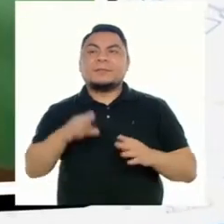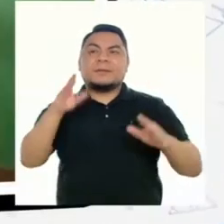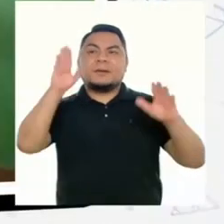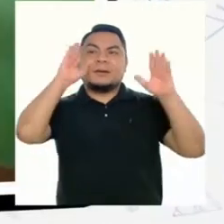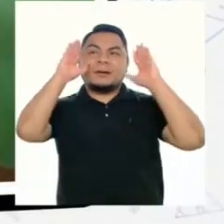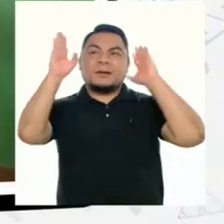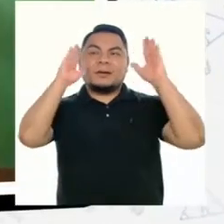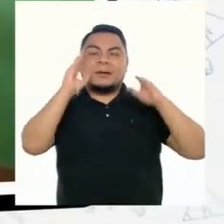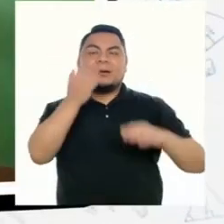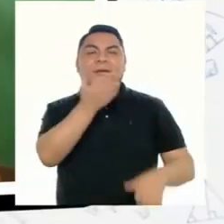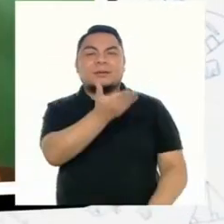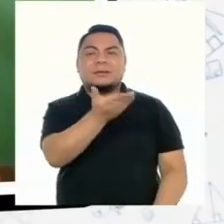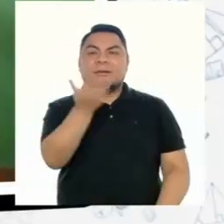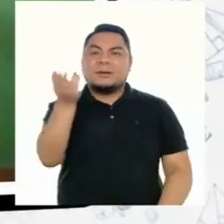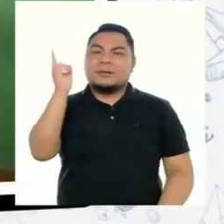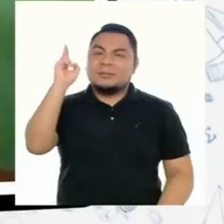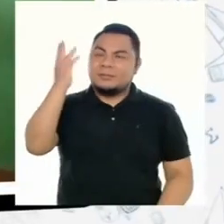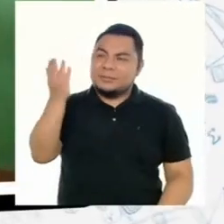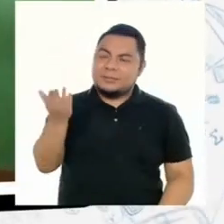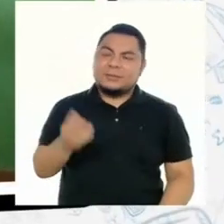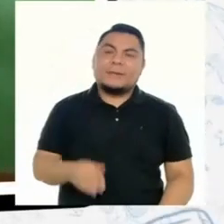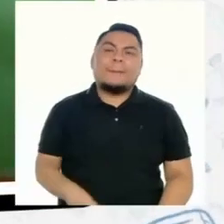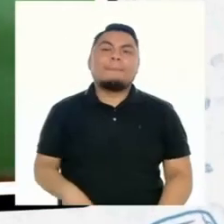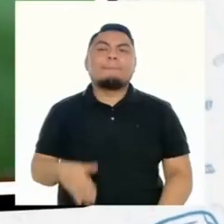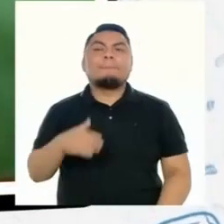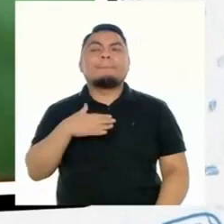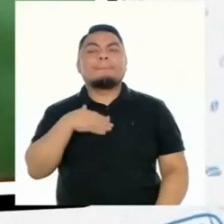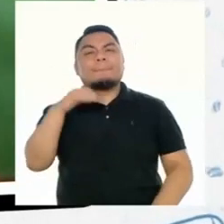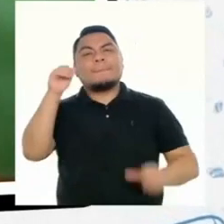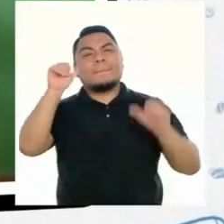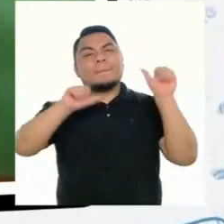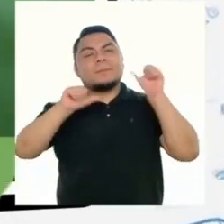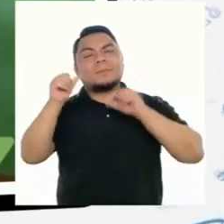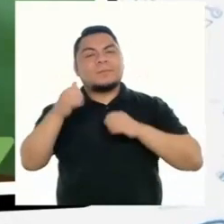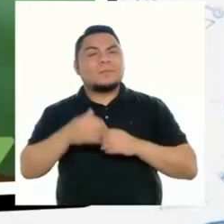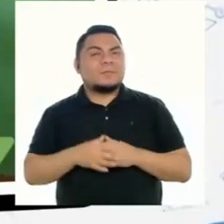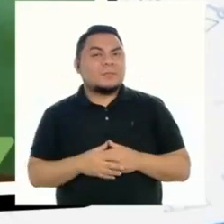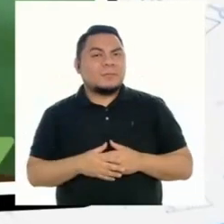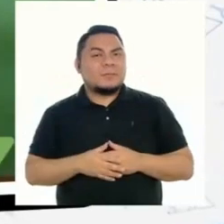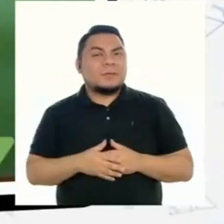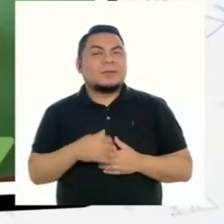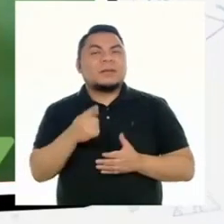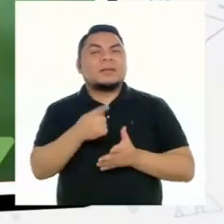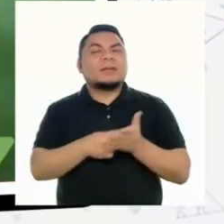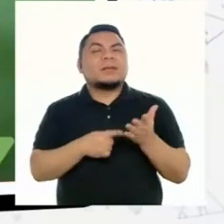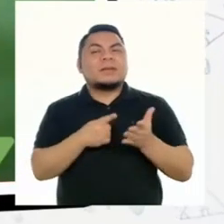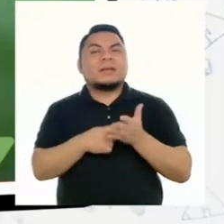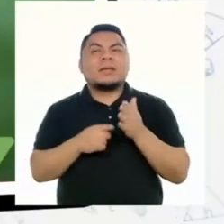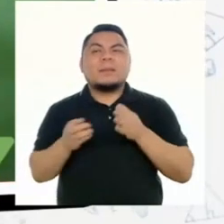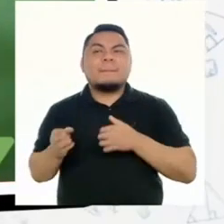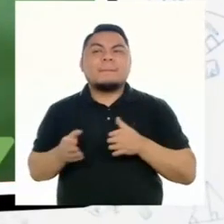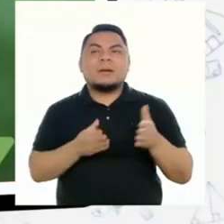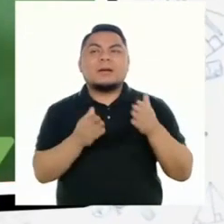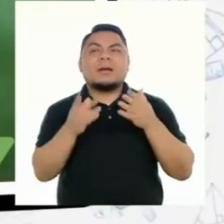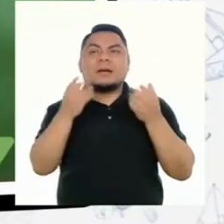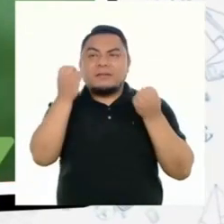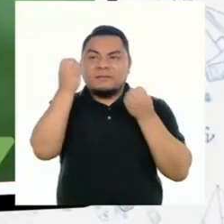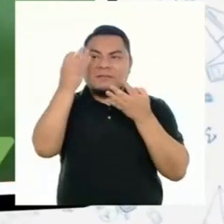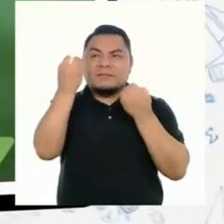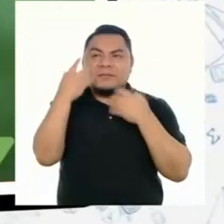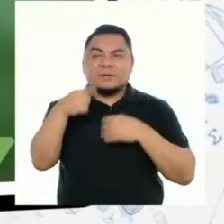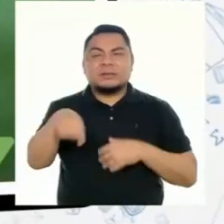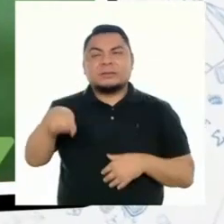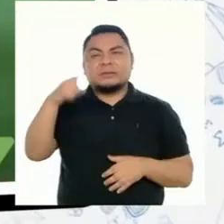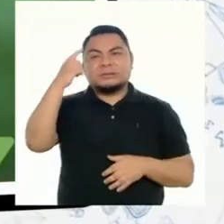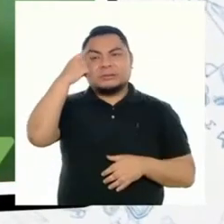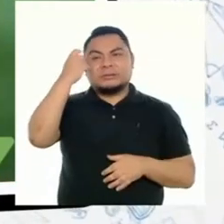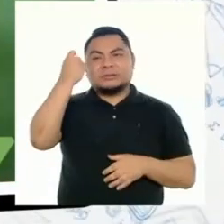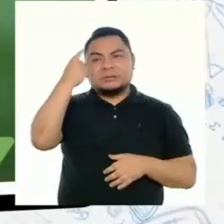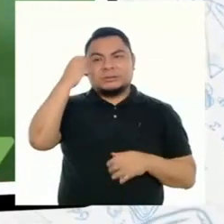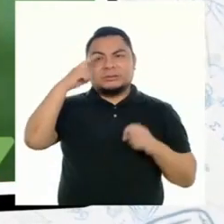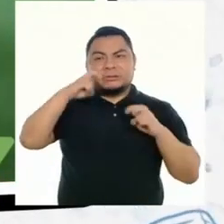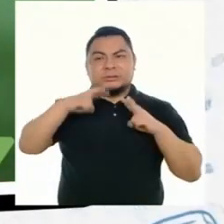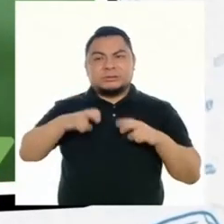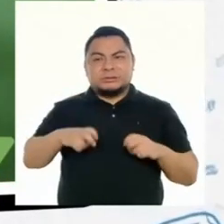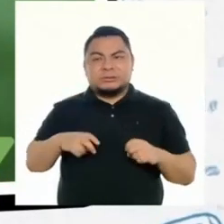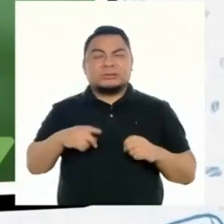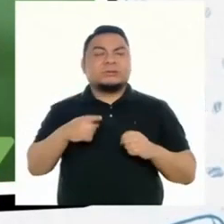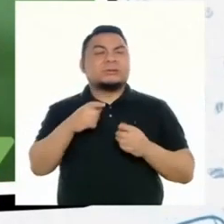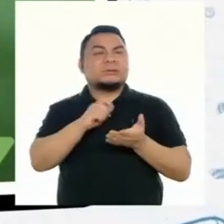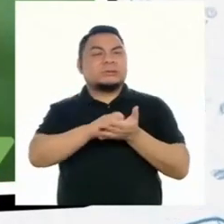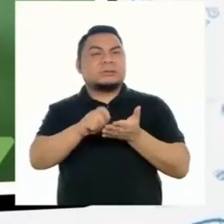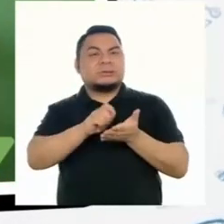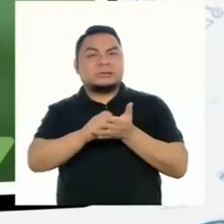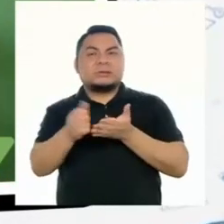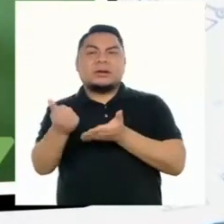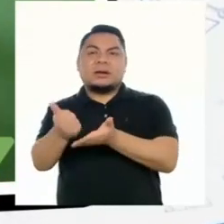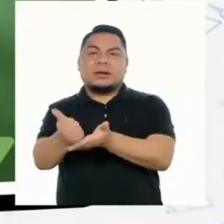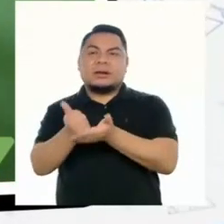Hola, Miluska. Hola, profesora Felicita. Mi duda es la siguiente. ¿De qué manera informarnos a través de la comprensión y análisis del texto?